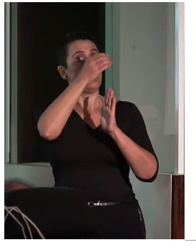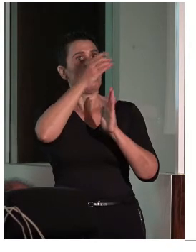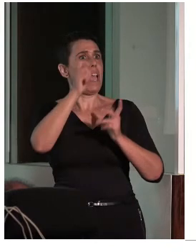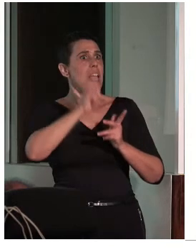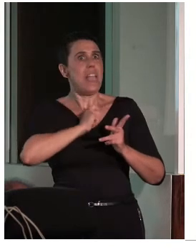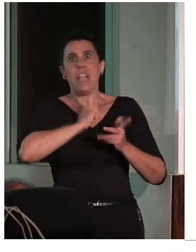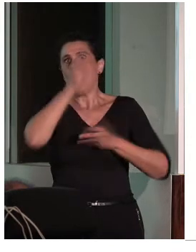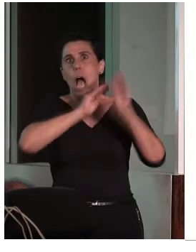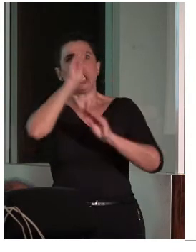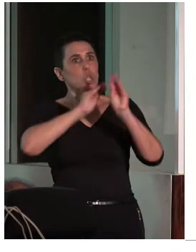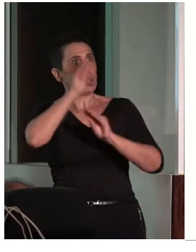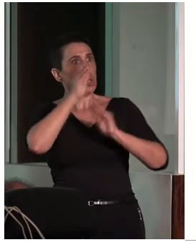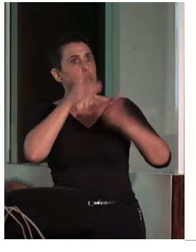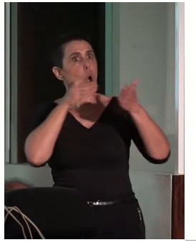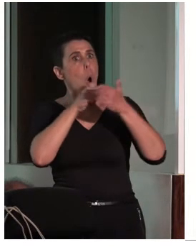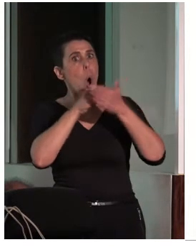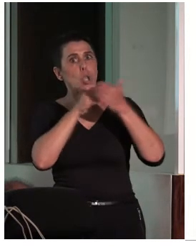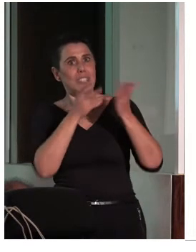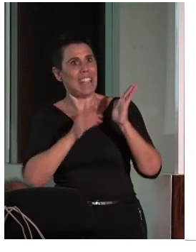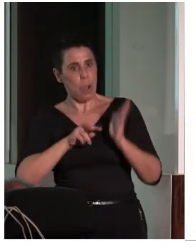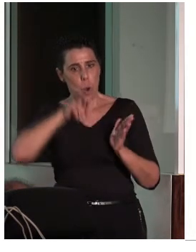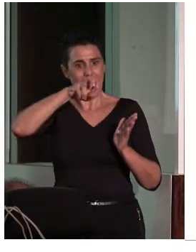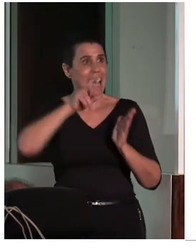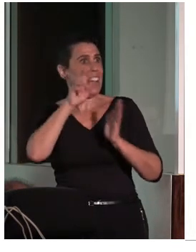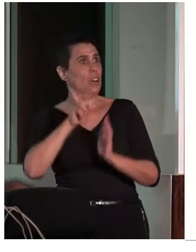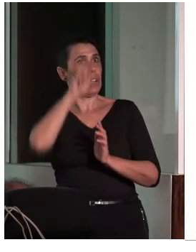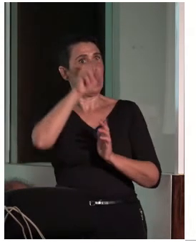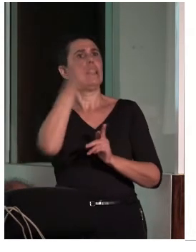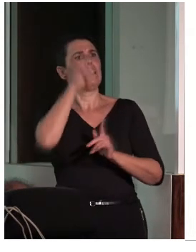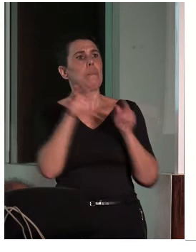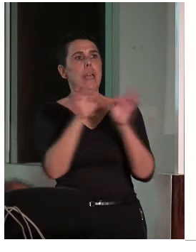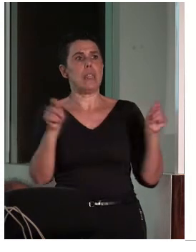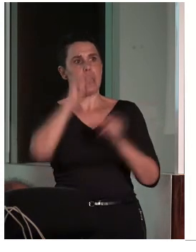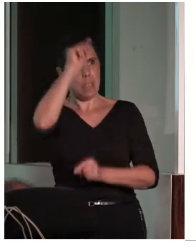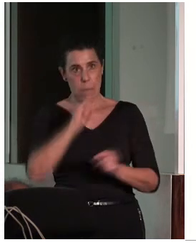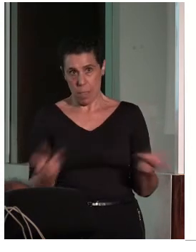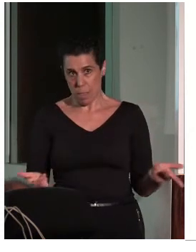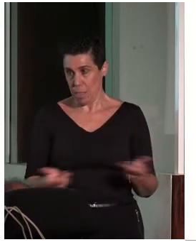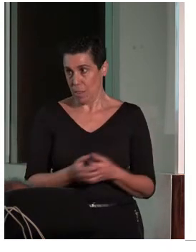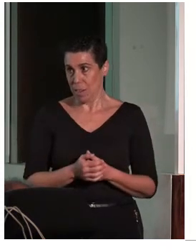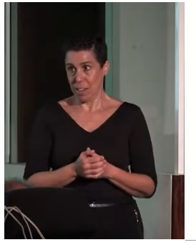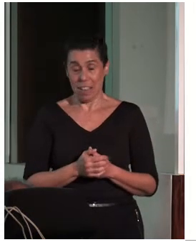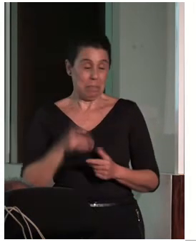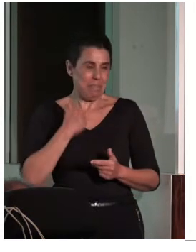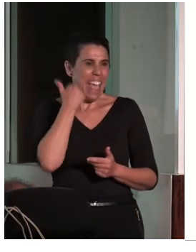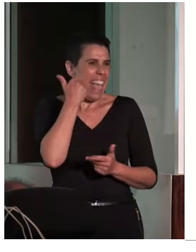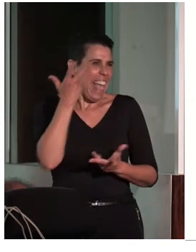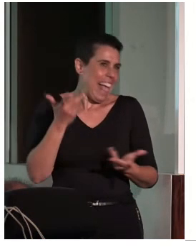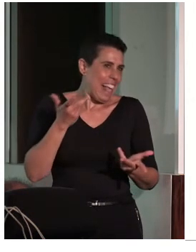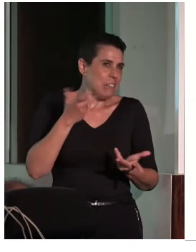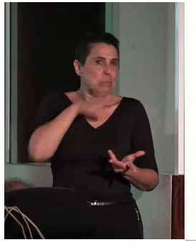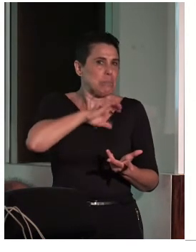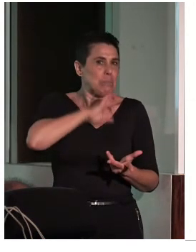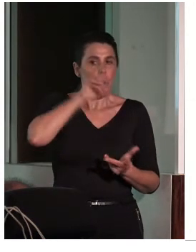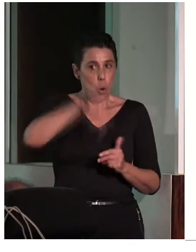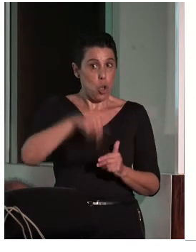posibles obstáculos que hayan recorrido, etcétera, etcétera. Y, por tanto, las dimensiones. Como anécdota, os diré, estando este